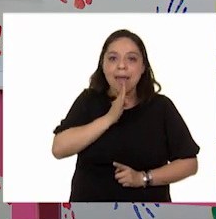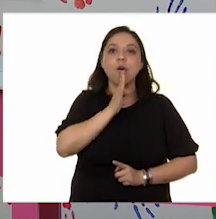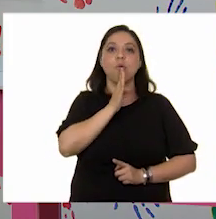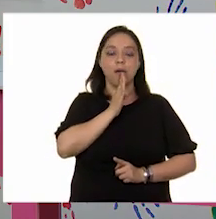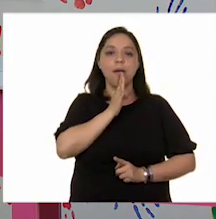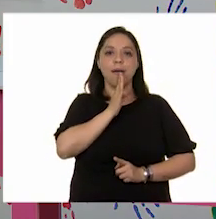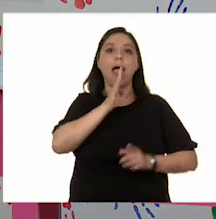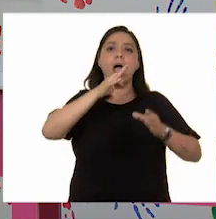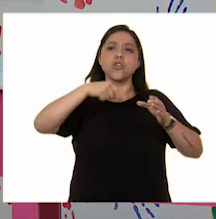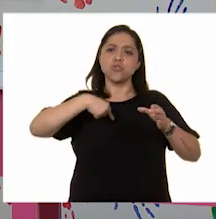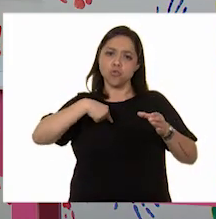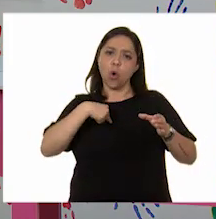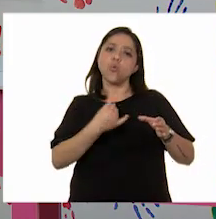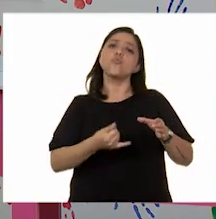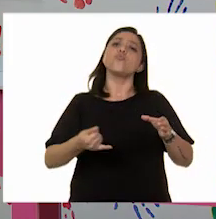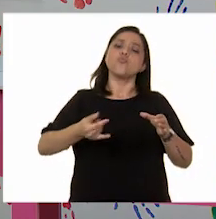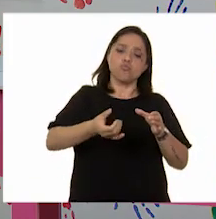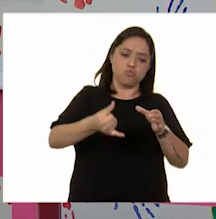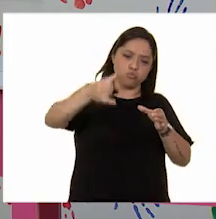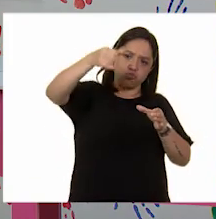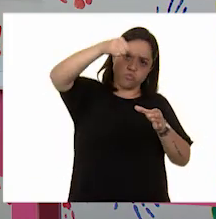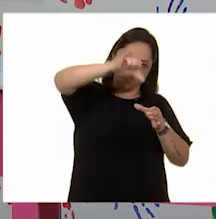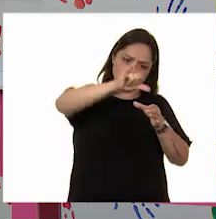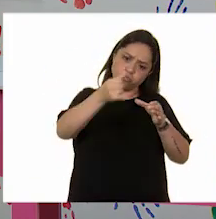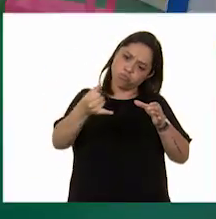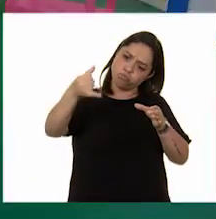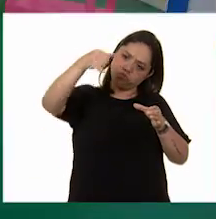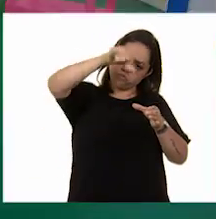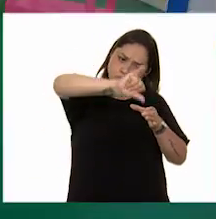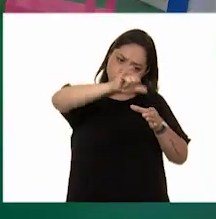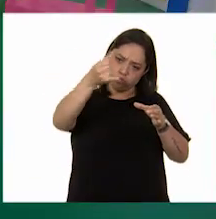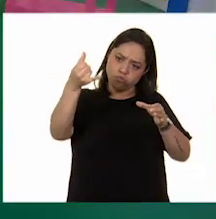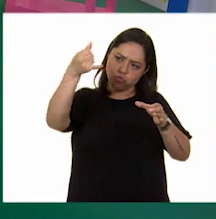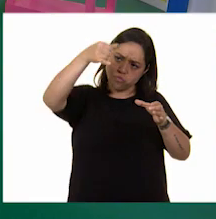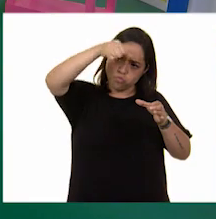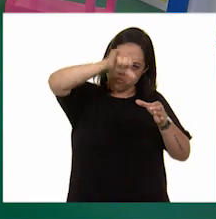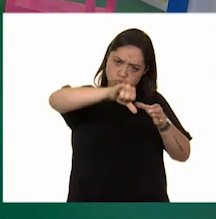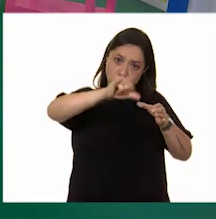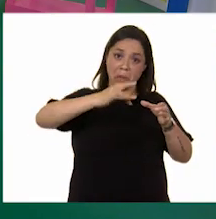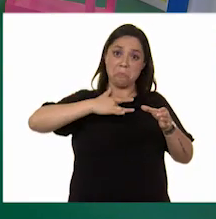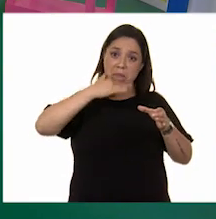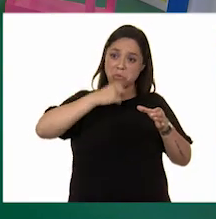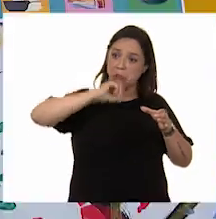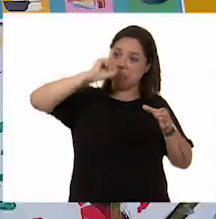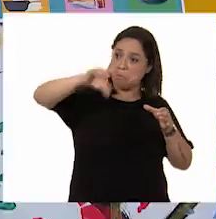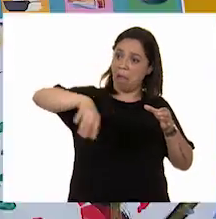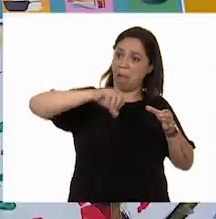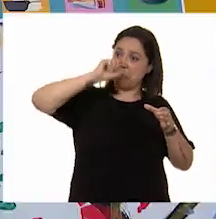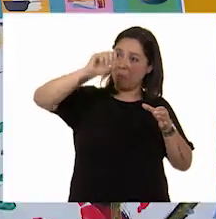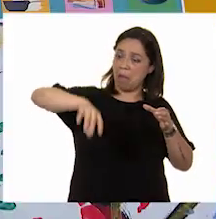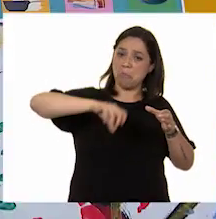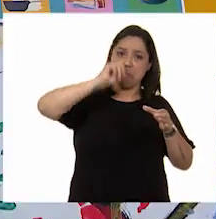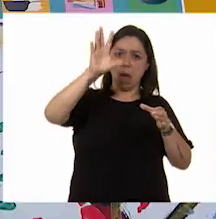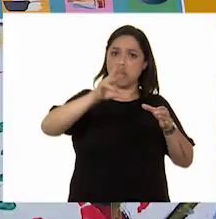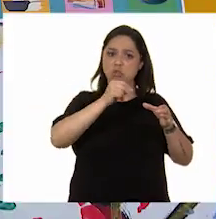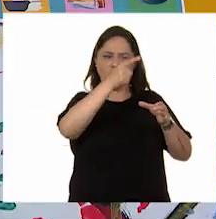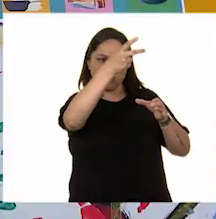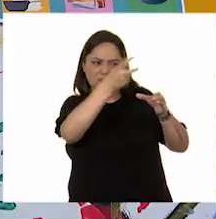las veces que quieras y no generas basura. Eso creo que es un contenedor de agua rellenable.